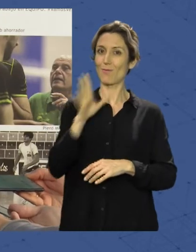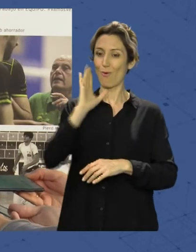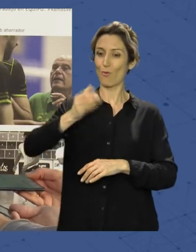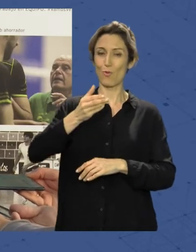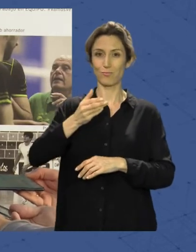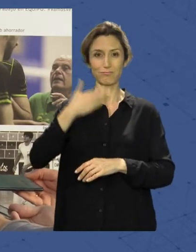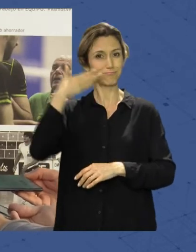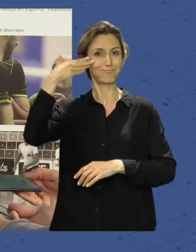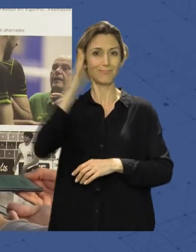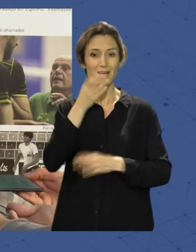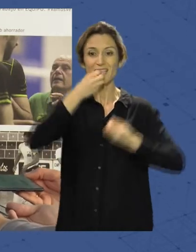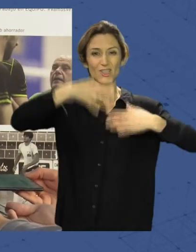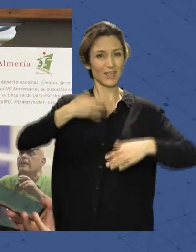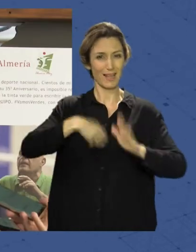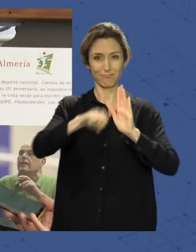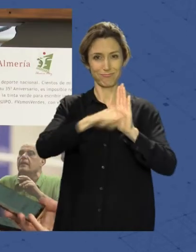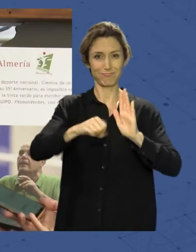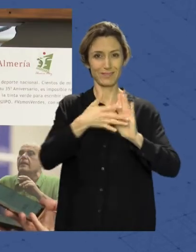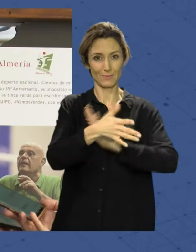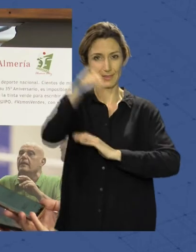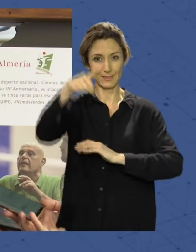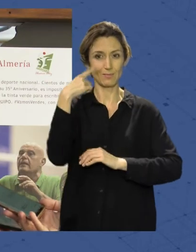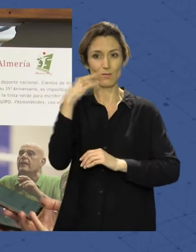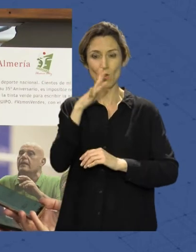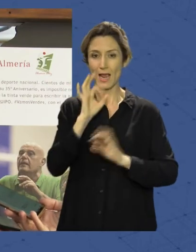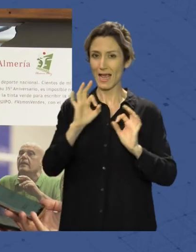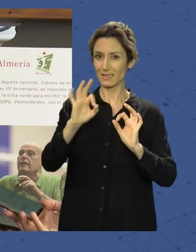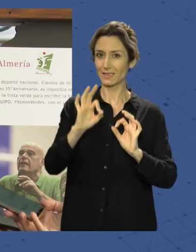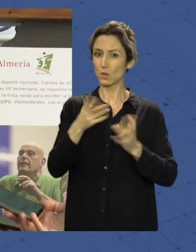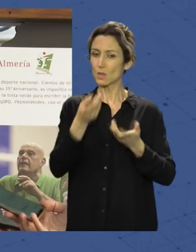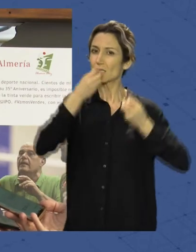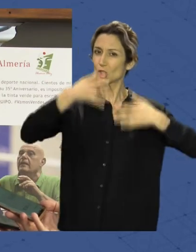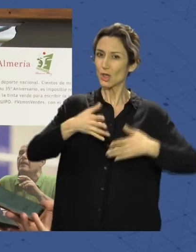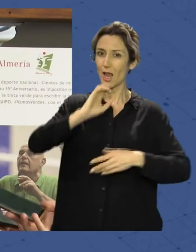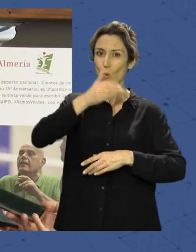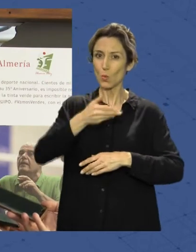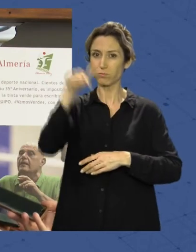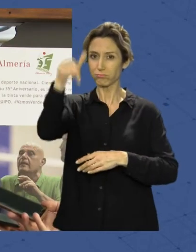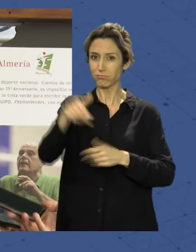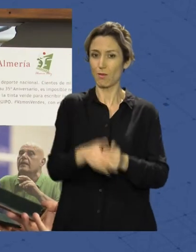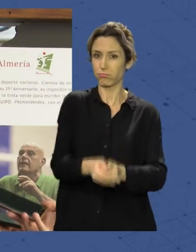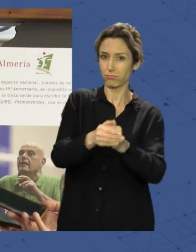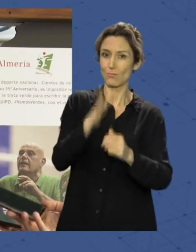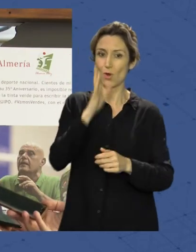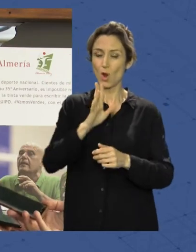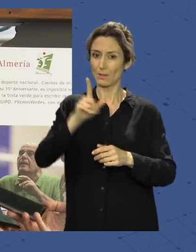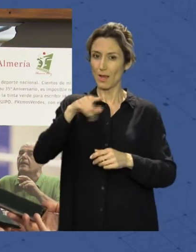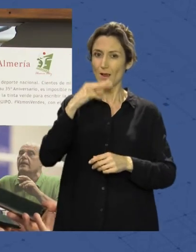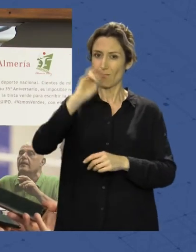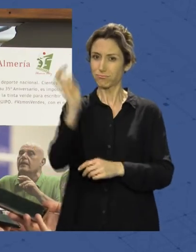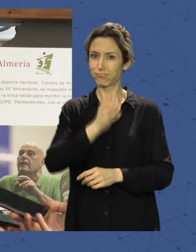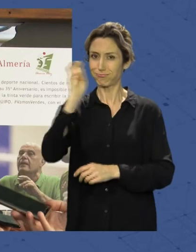ya también es historia de Almería. Hemos dejado una reseña de lo que sido un poco la historia del club, del plantel de entrenadores que han pasado